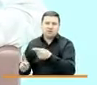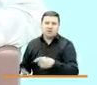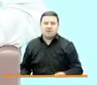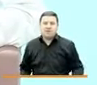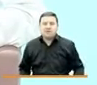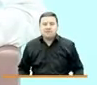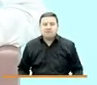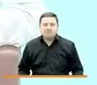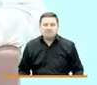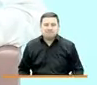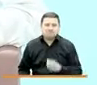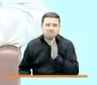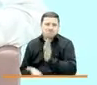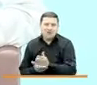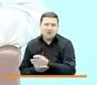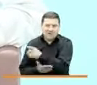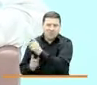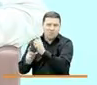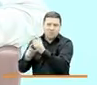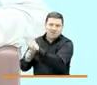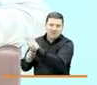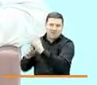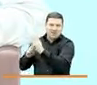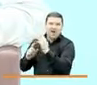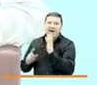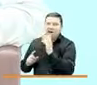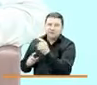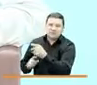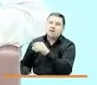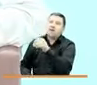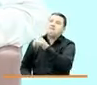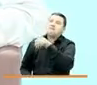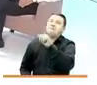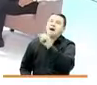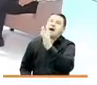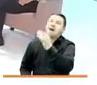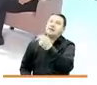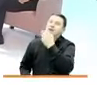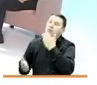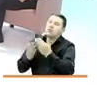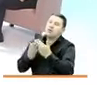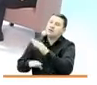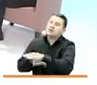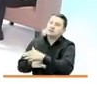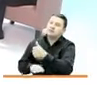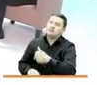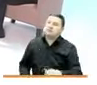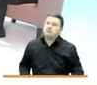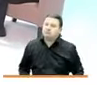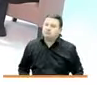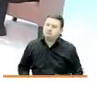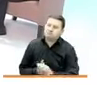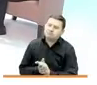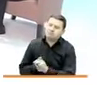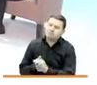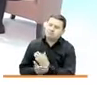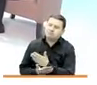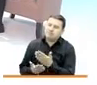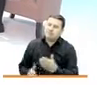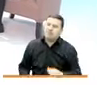ese hecho doloroso. Entonces, Marta, muy buenas tardes. Un saludo muy cordial.